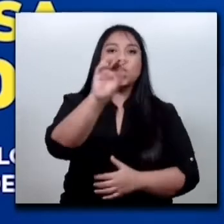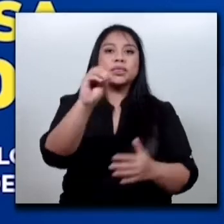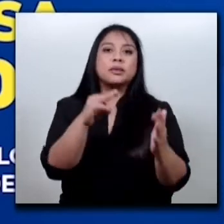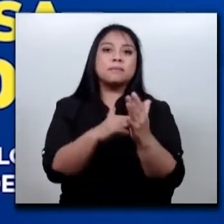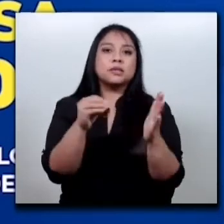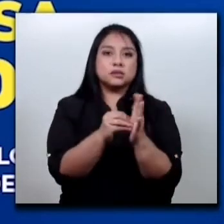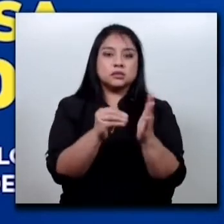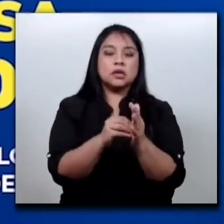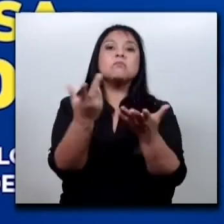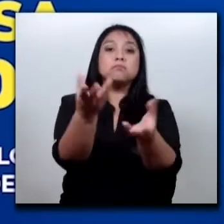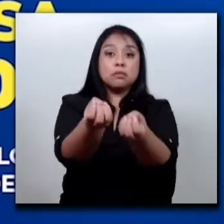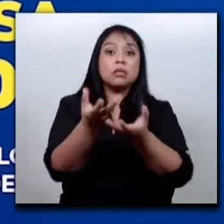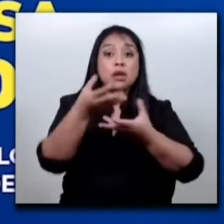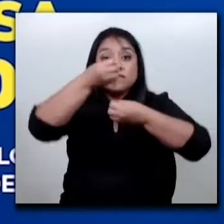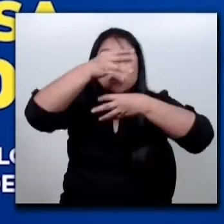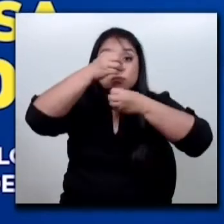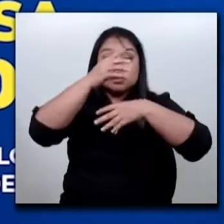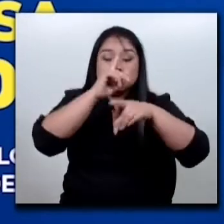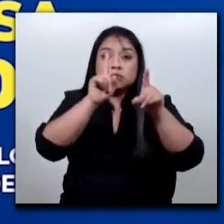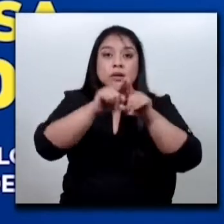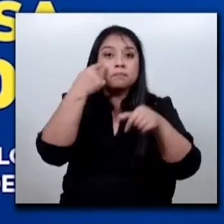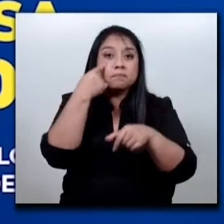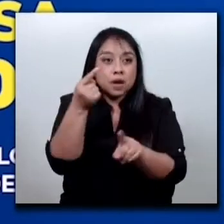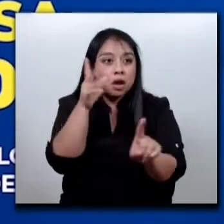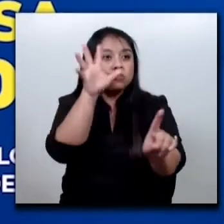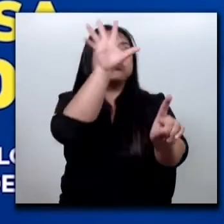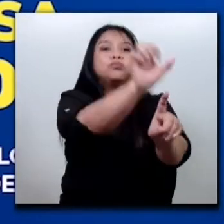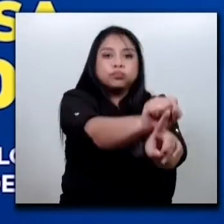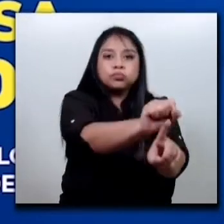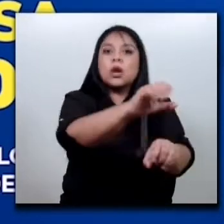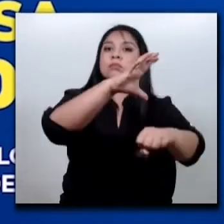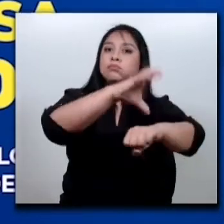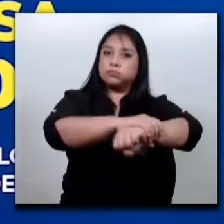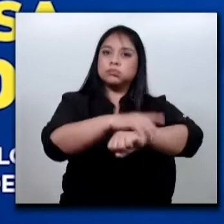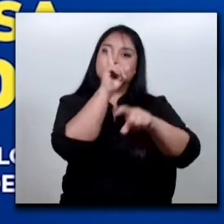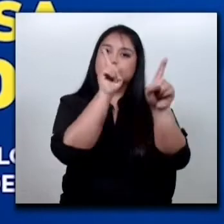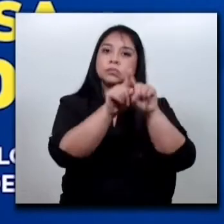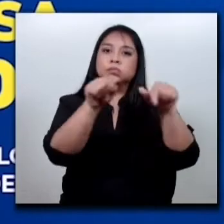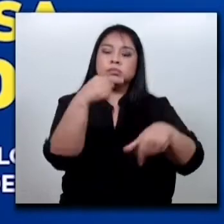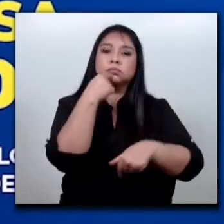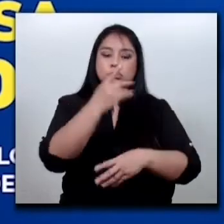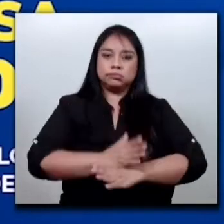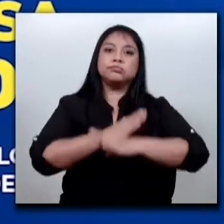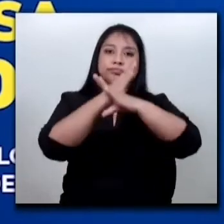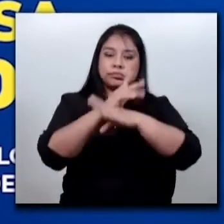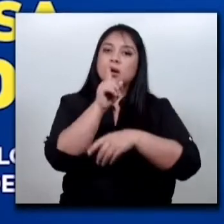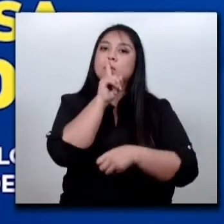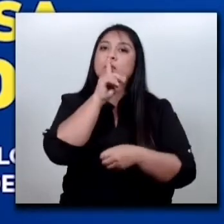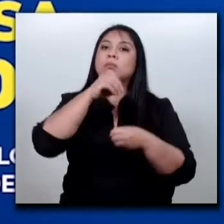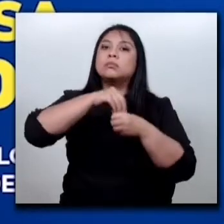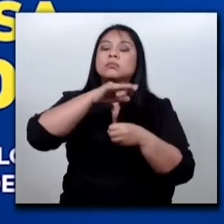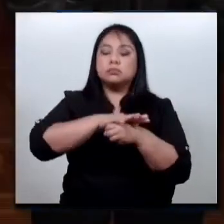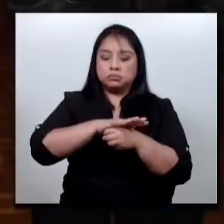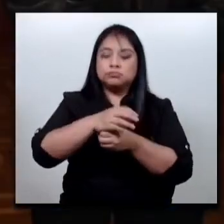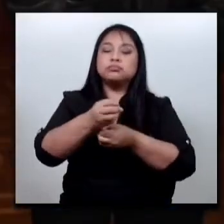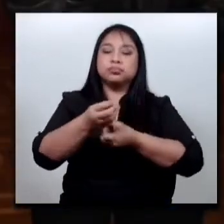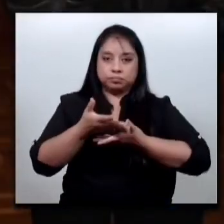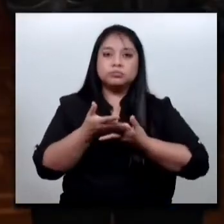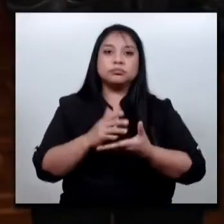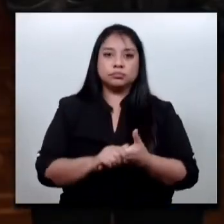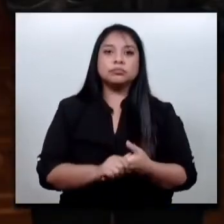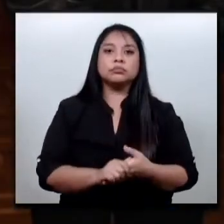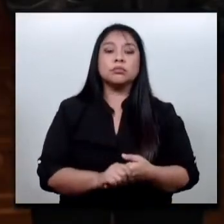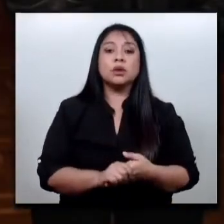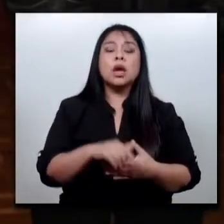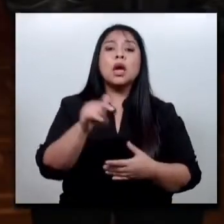información y conduzcan a las aprehenciones para lo cual se garantiza la confidencialidad de la información. Mi